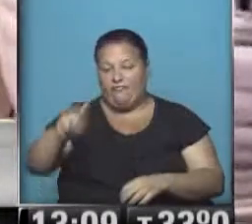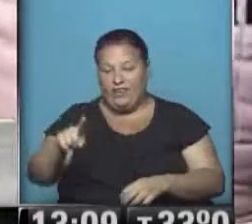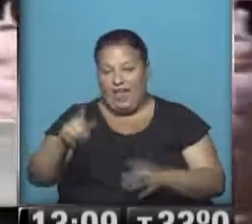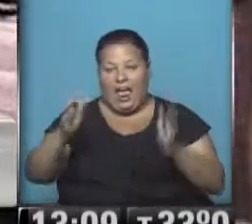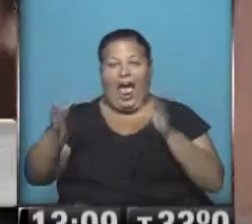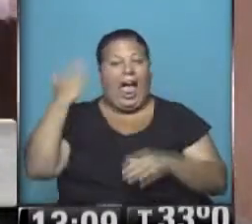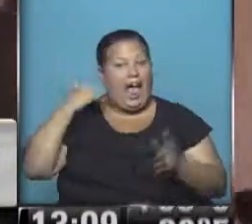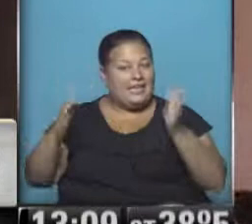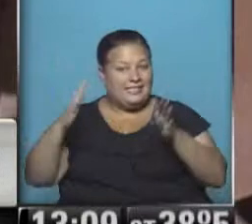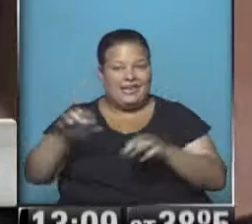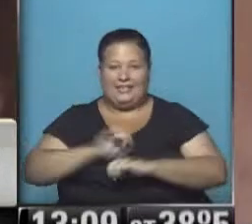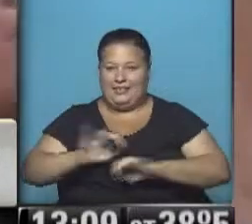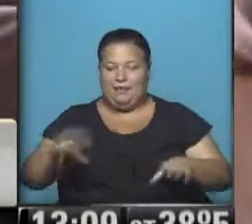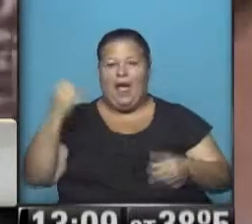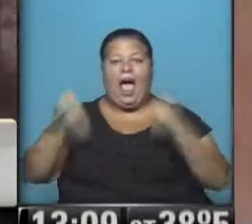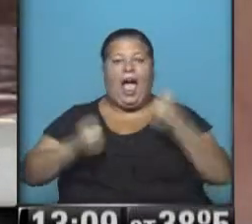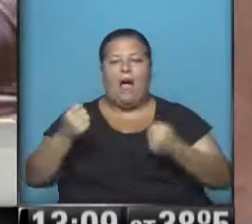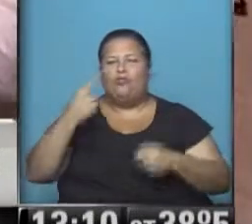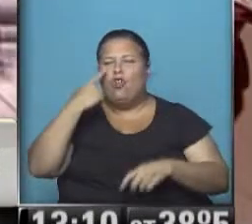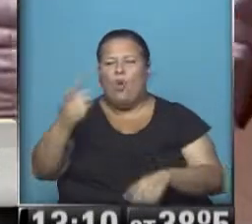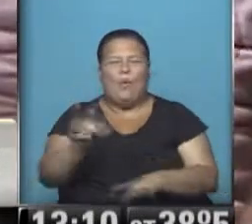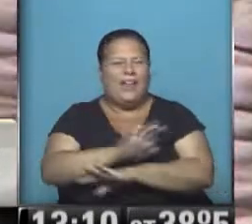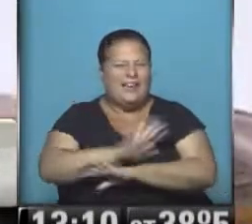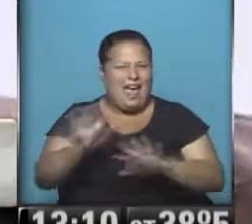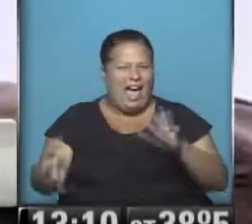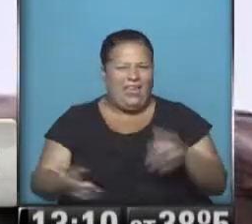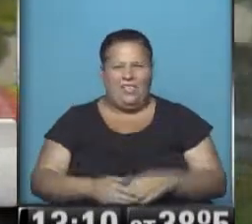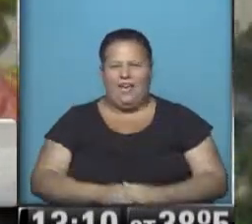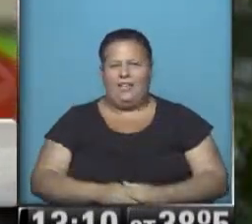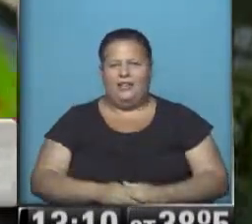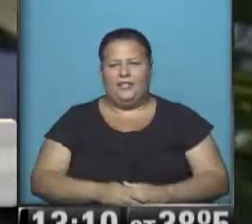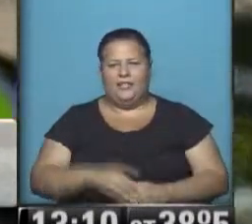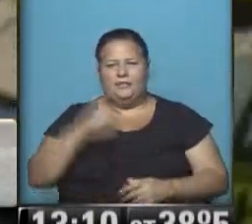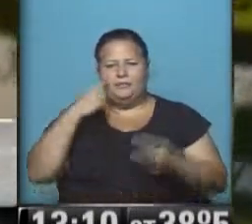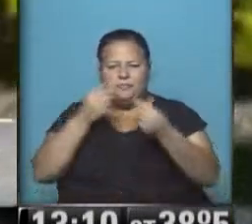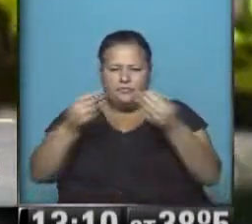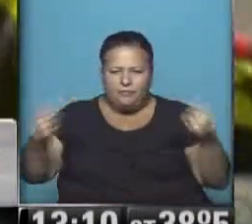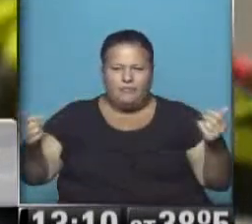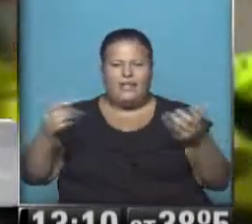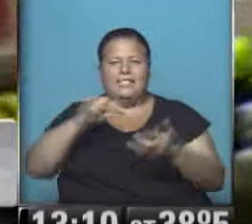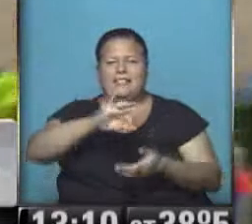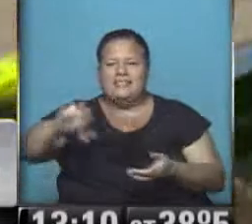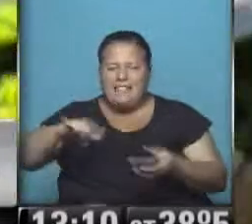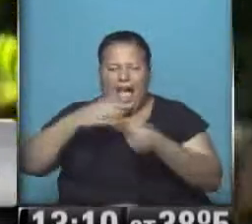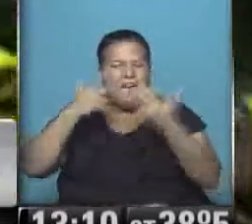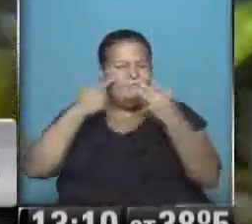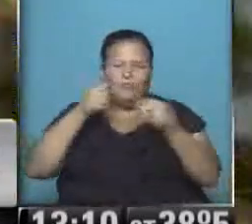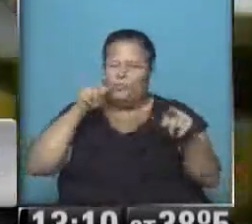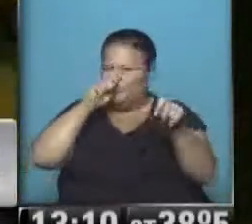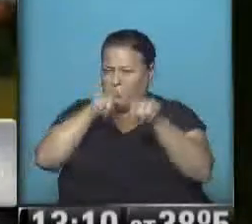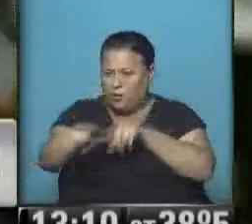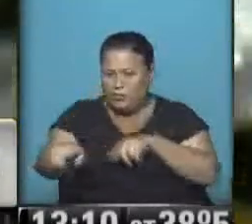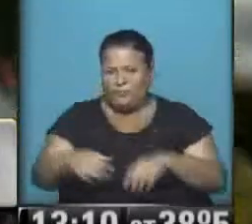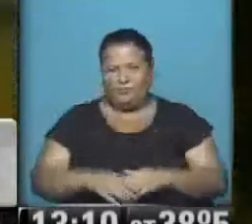una etapa tremenda, para los autos no veían absolutamente nada con la salina, con la arena, mucha velocidad